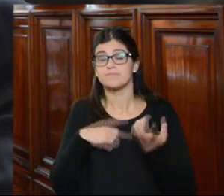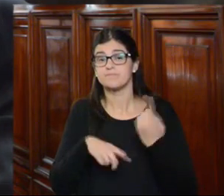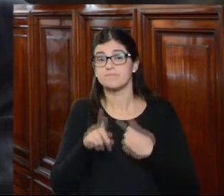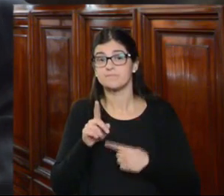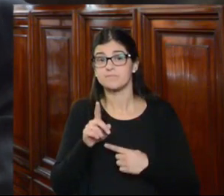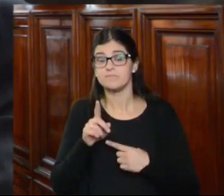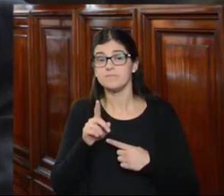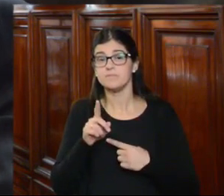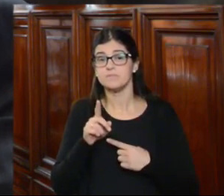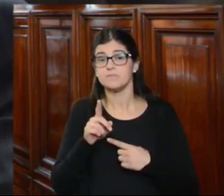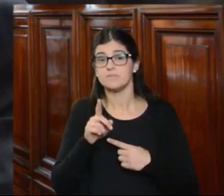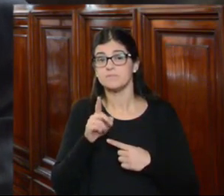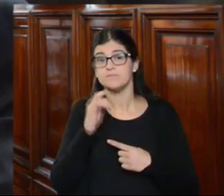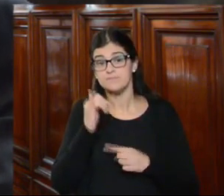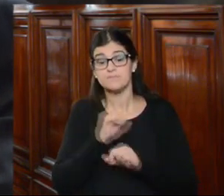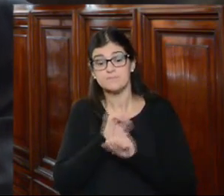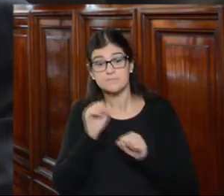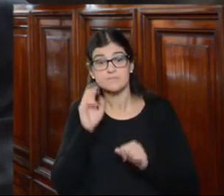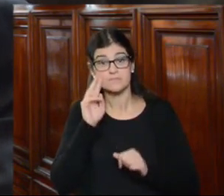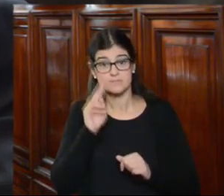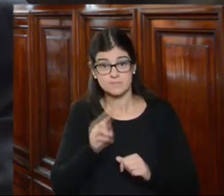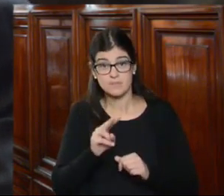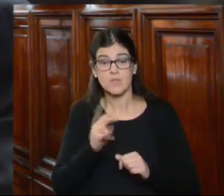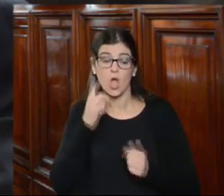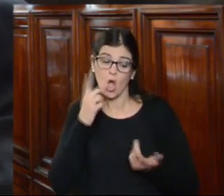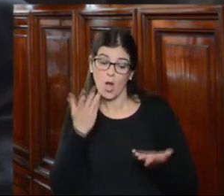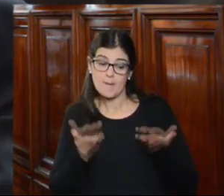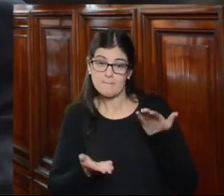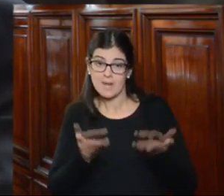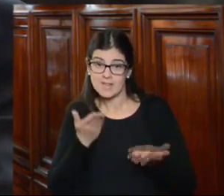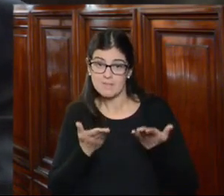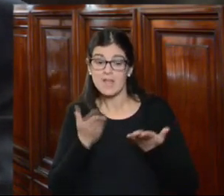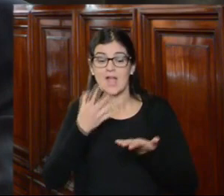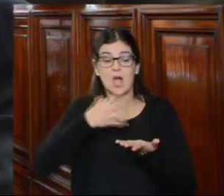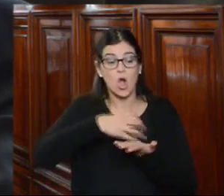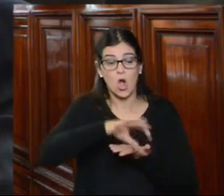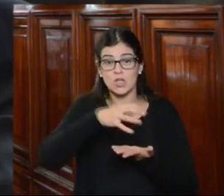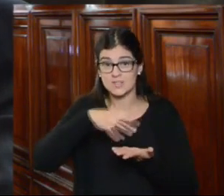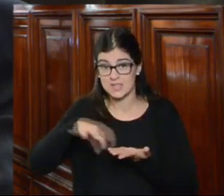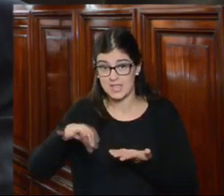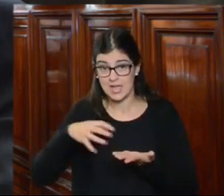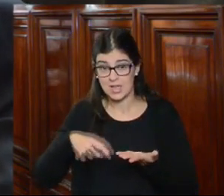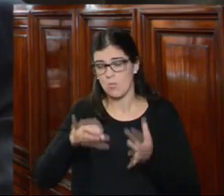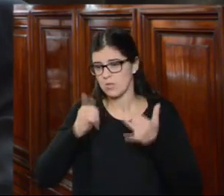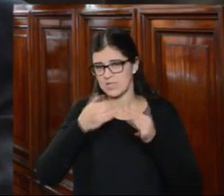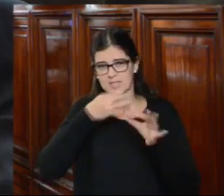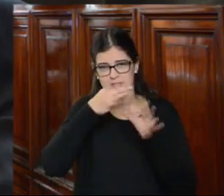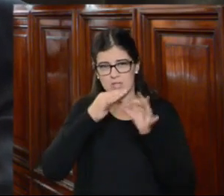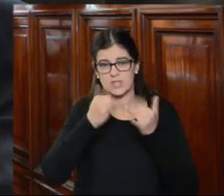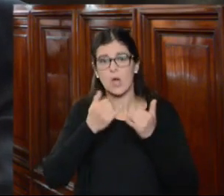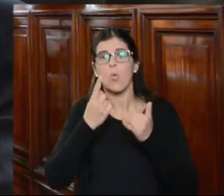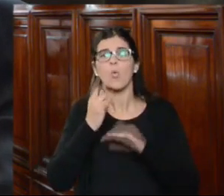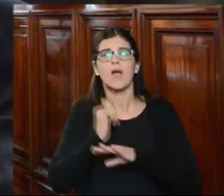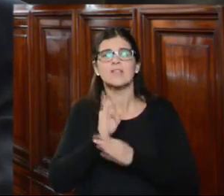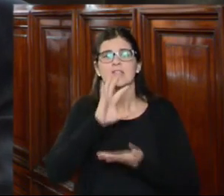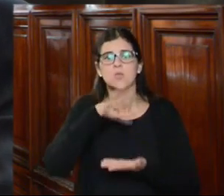de lo que podemos mirar comparativamente en el continente como ya se dijo es una